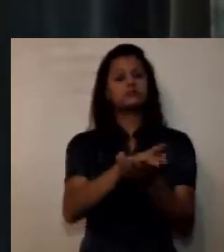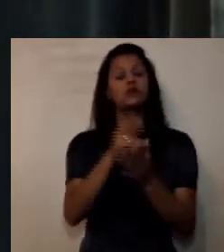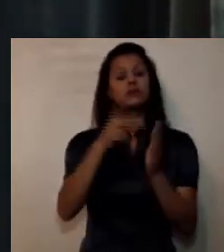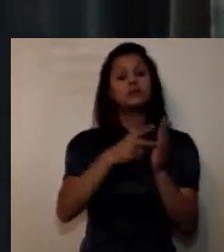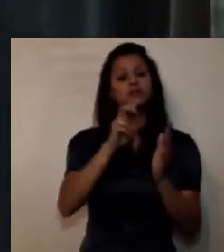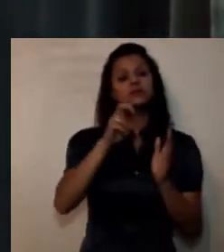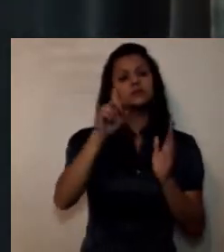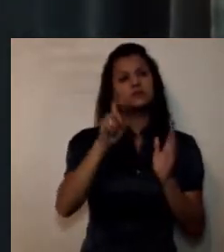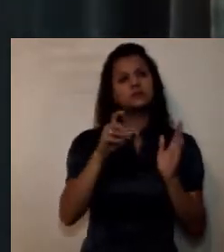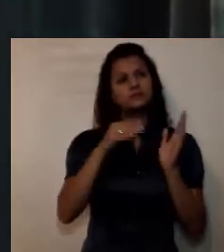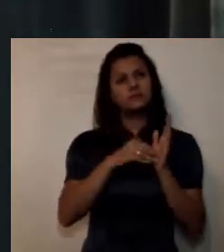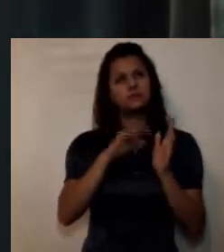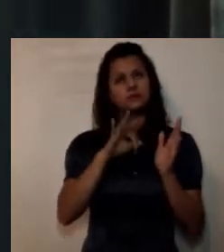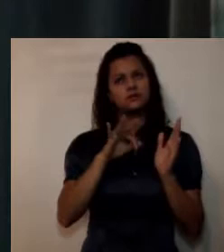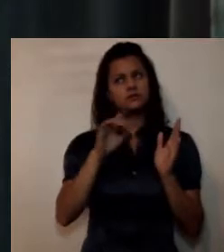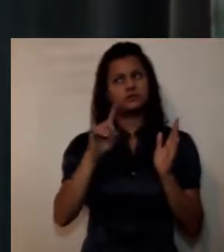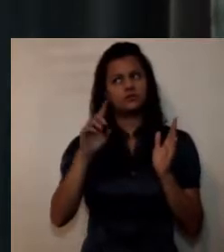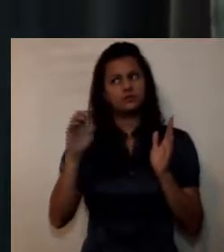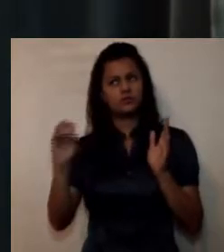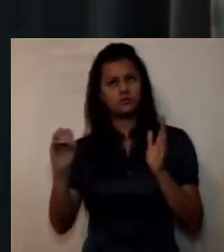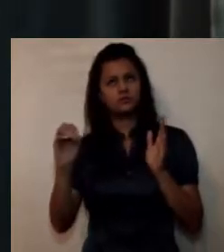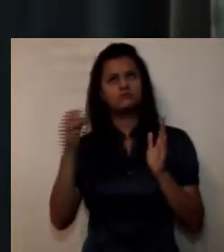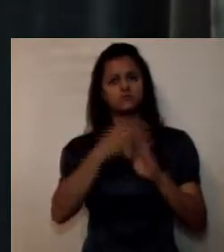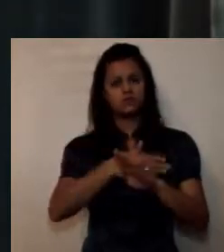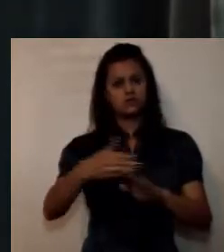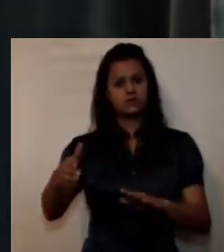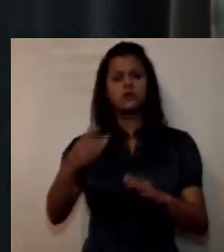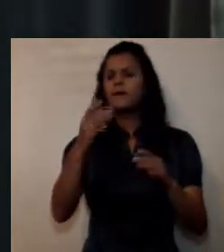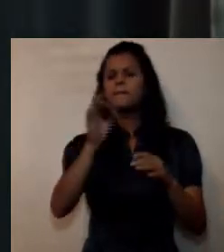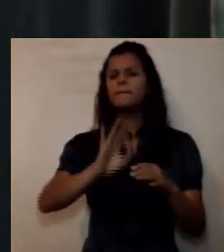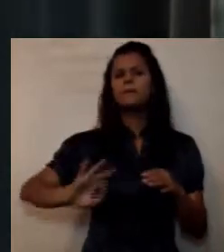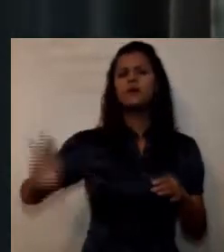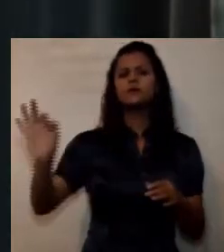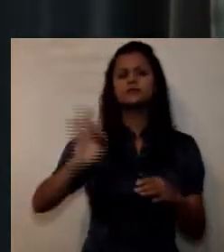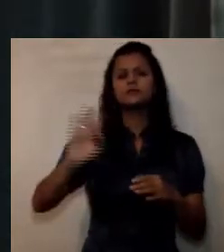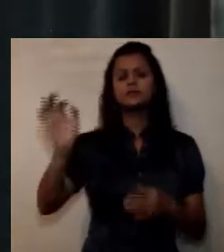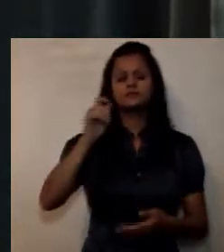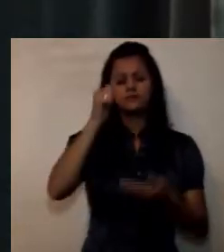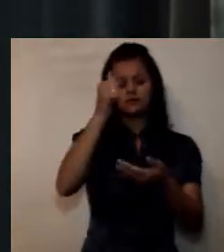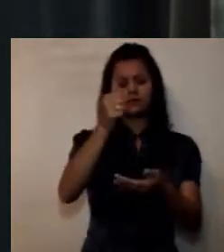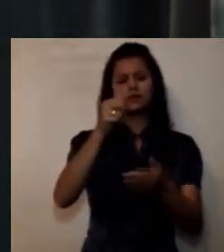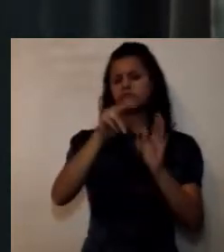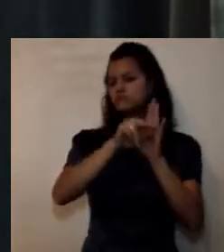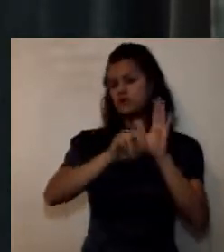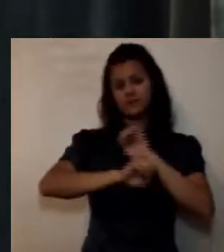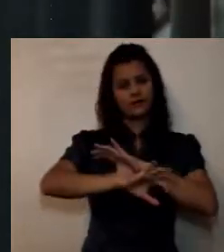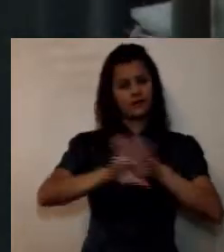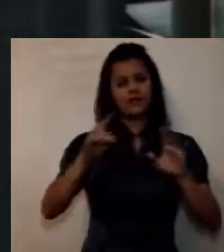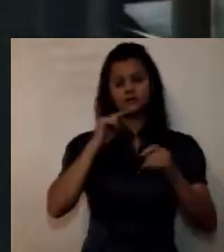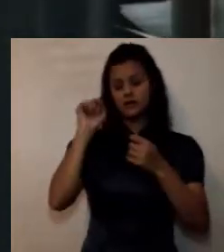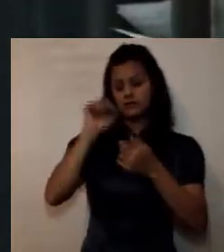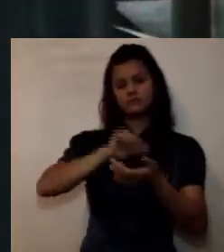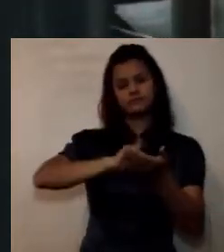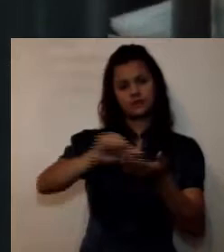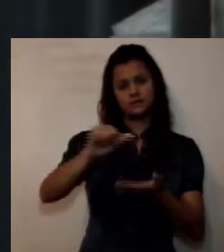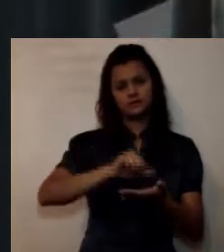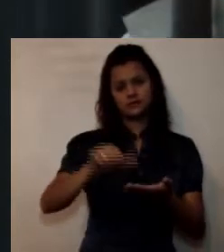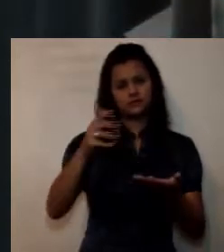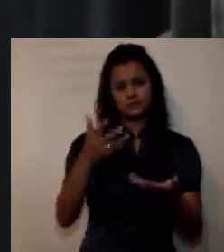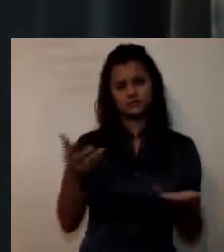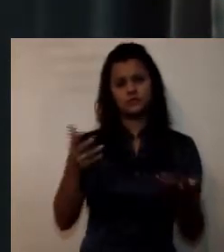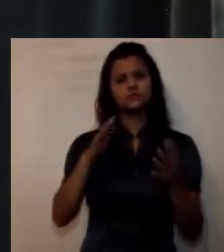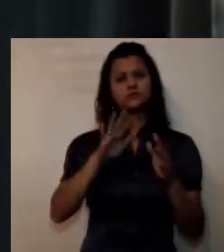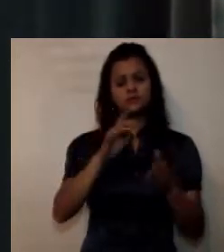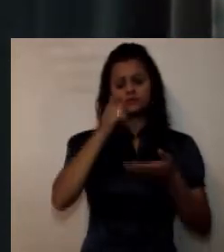porcentaje de presupuesto la normativa es clara cuando se refiere a los gastos de bienestar que se manejan bajo el rubro de transferencias